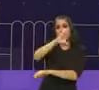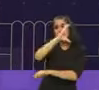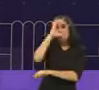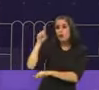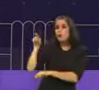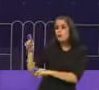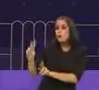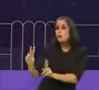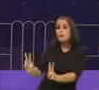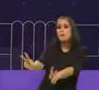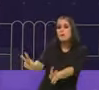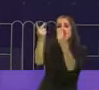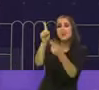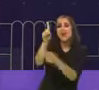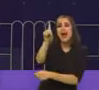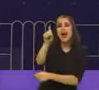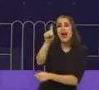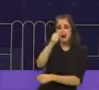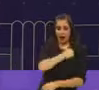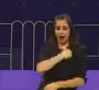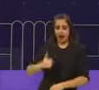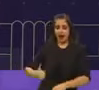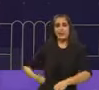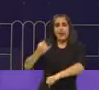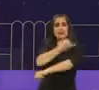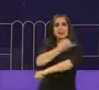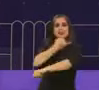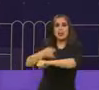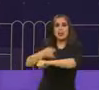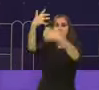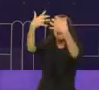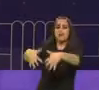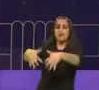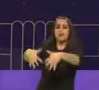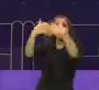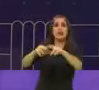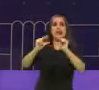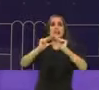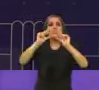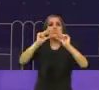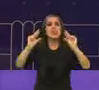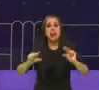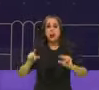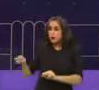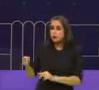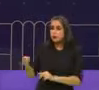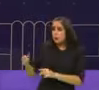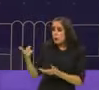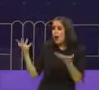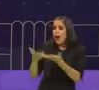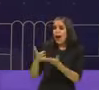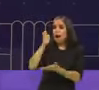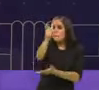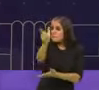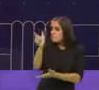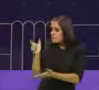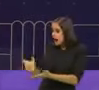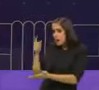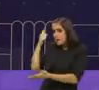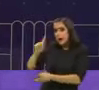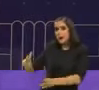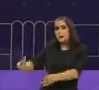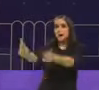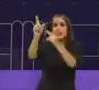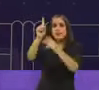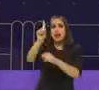agua en la alcaldía de Iztapalapa, una fábrica de hielos. A esos vecinos que les has